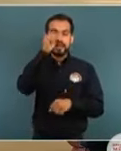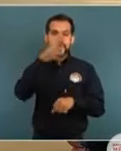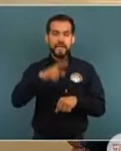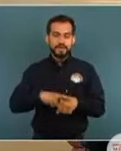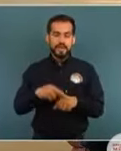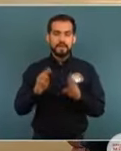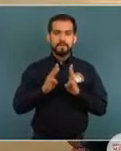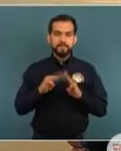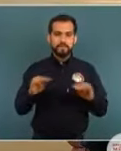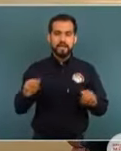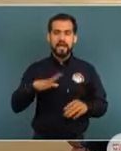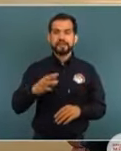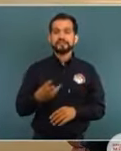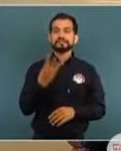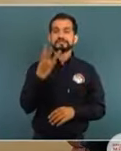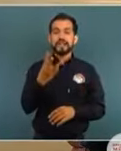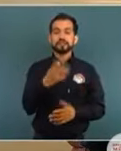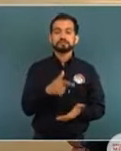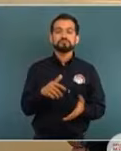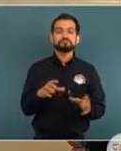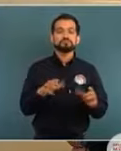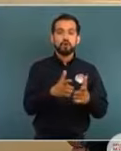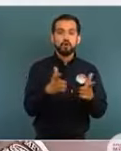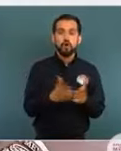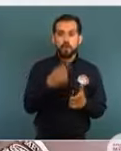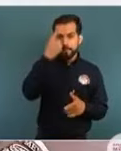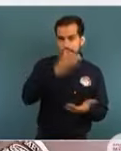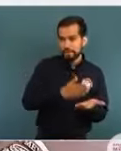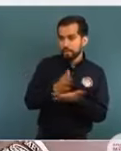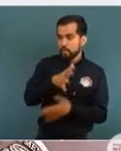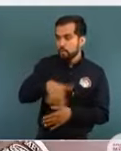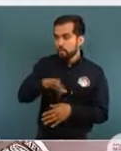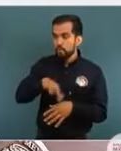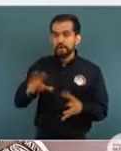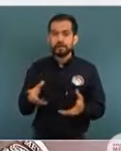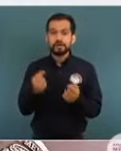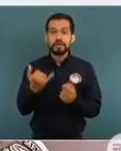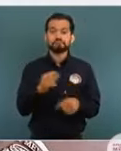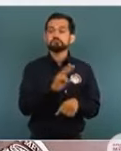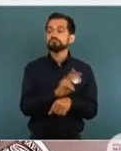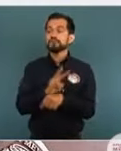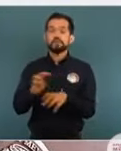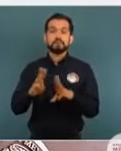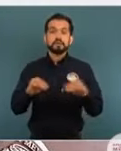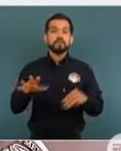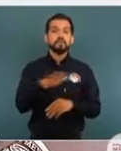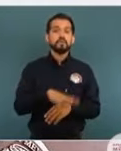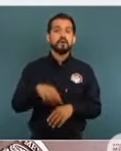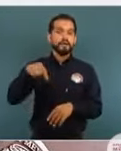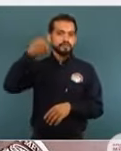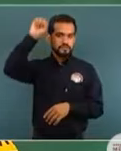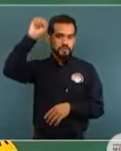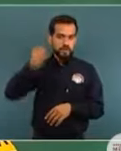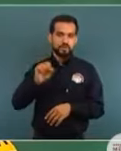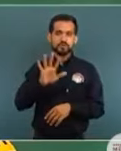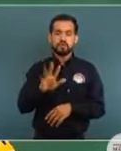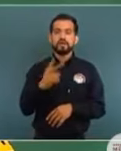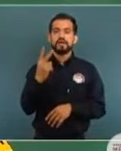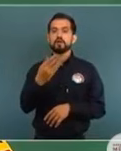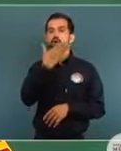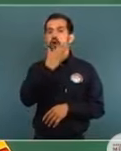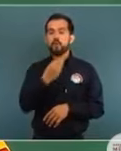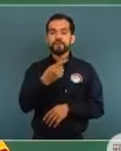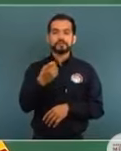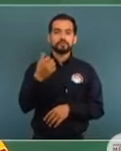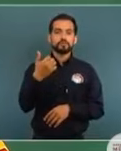Secretaría de Marina cuenta con tres estaciones de búsqueda y rescate y vigilancia marítima en el estado, 52